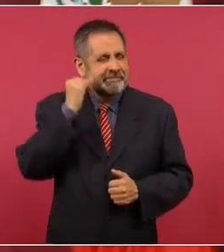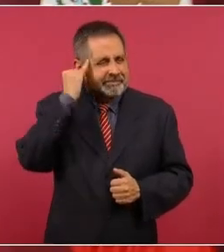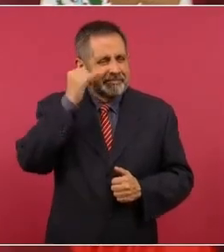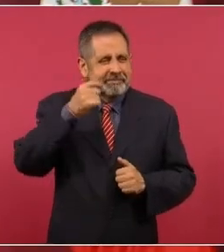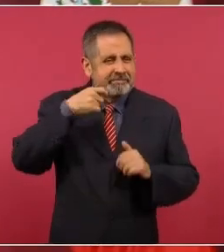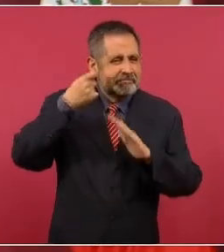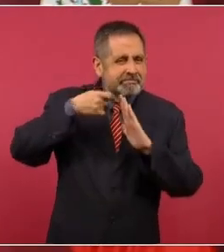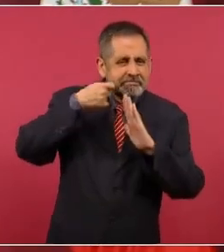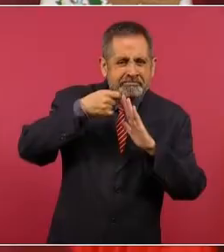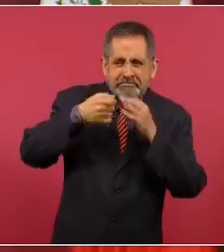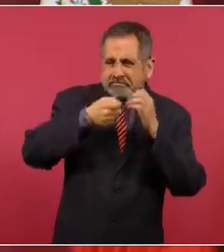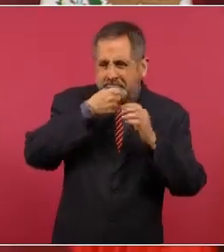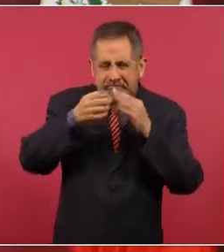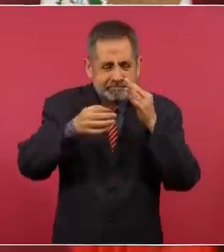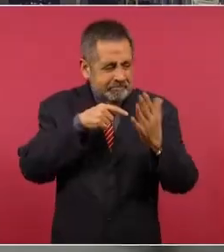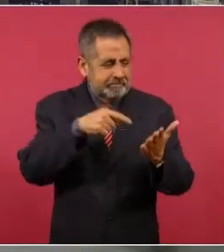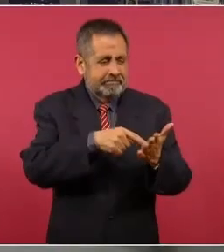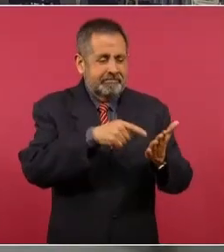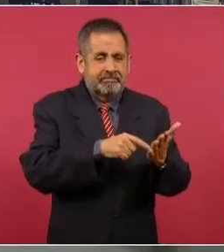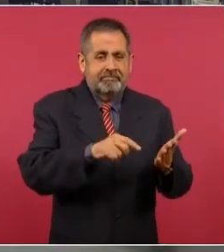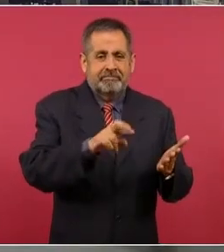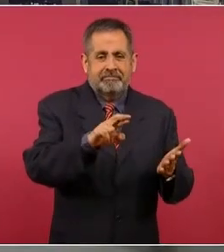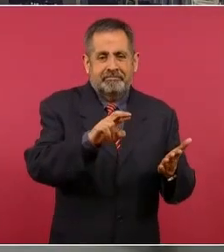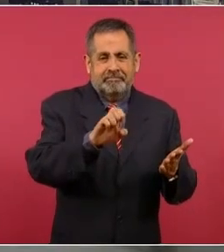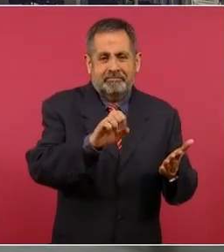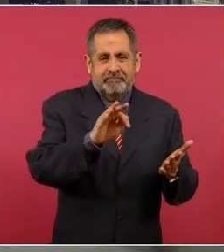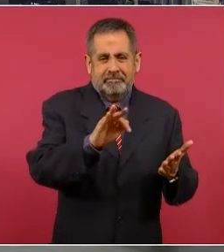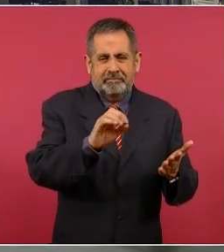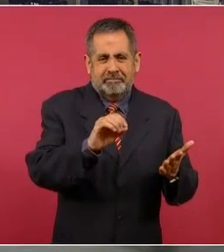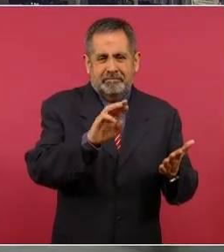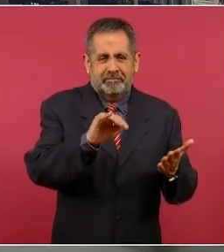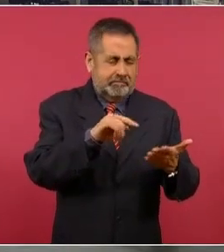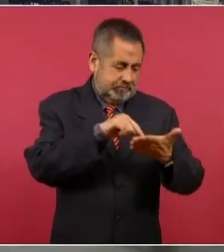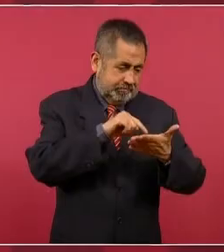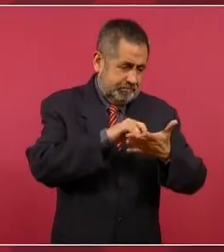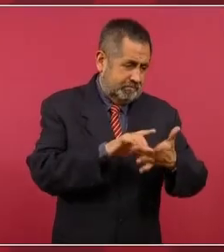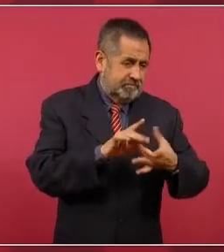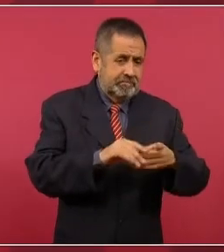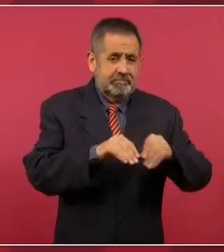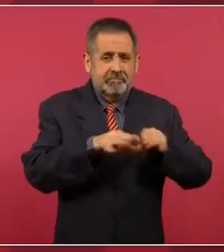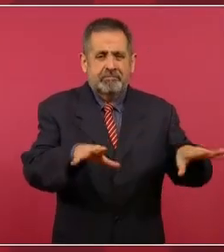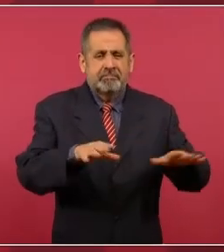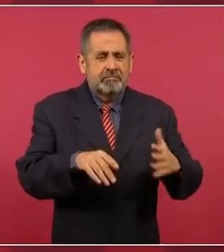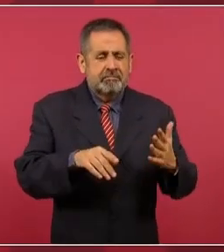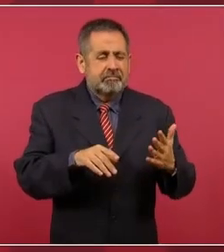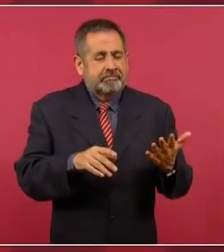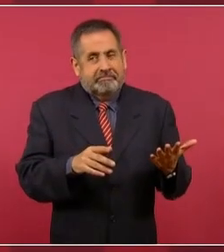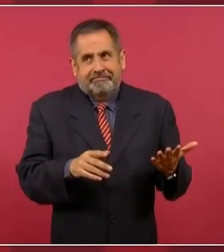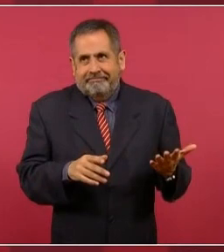en el Reforma sobre cómo